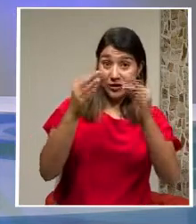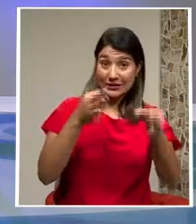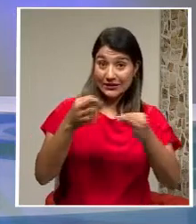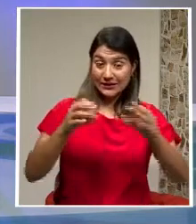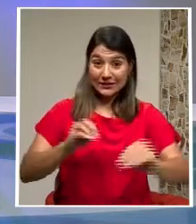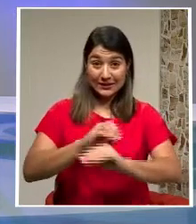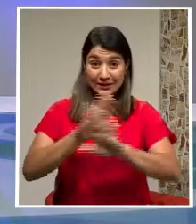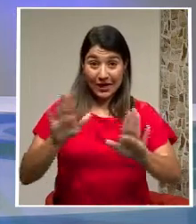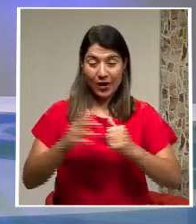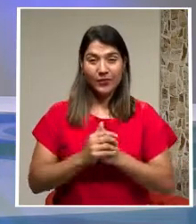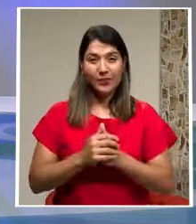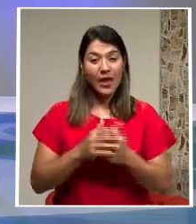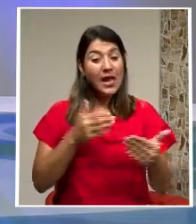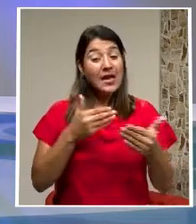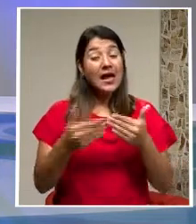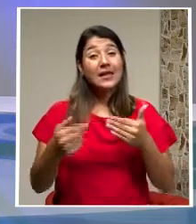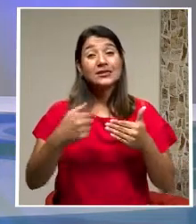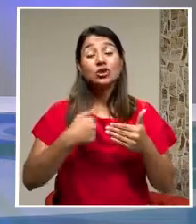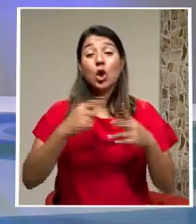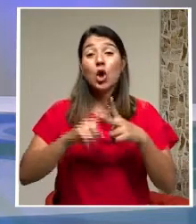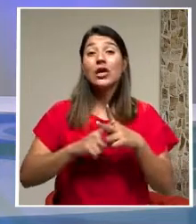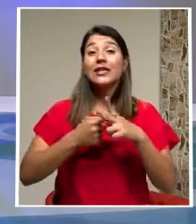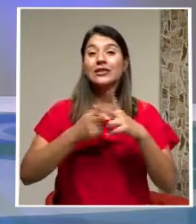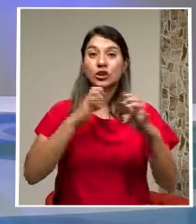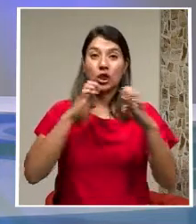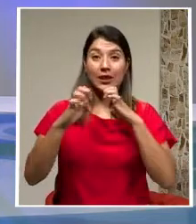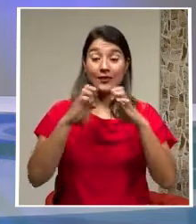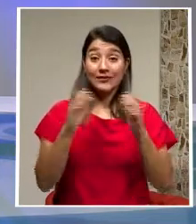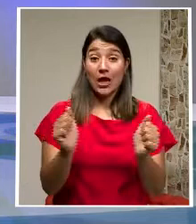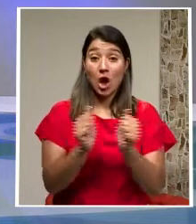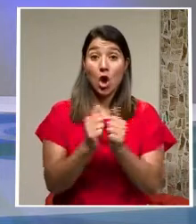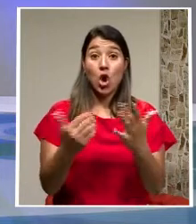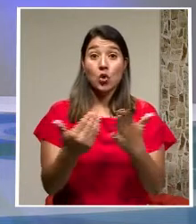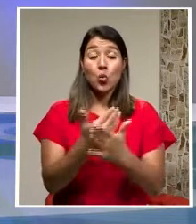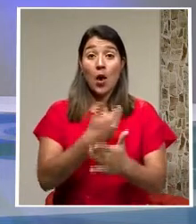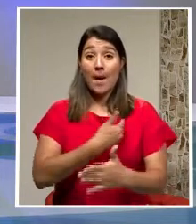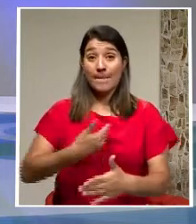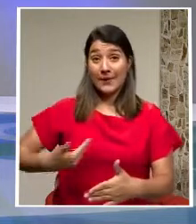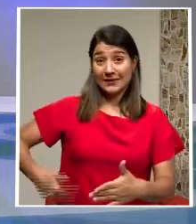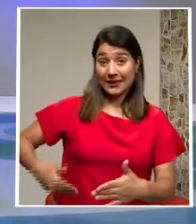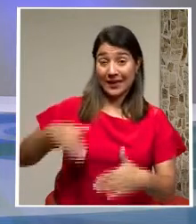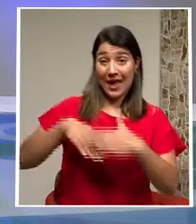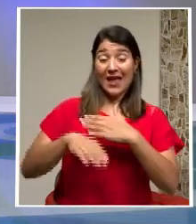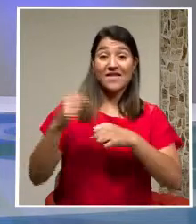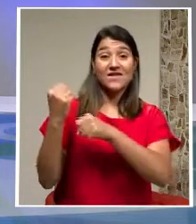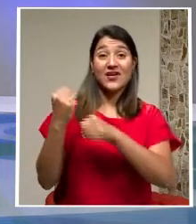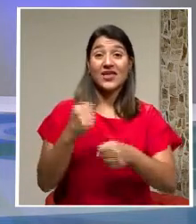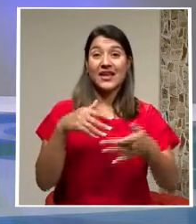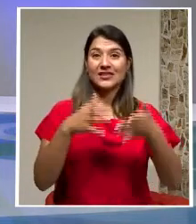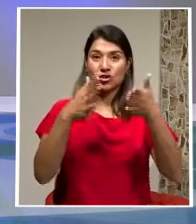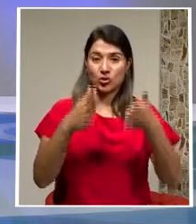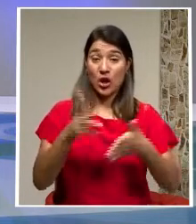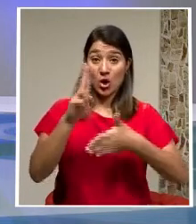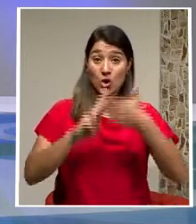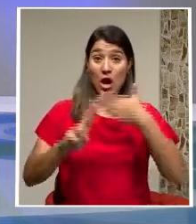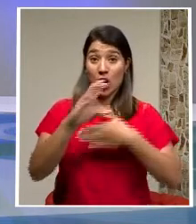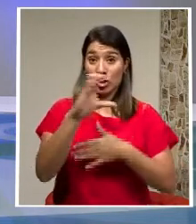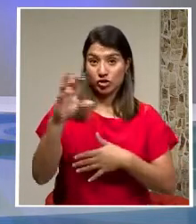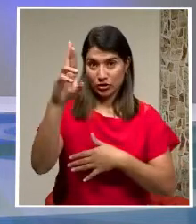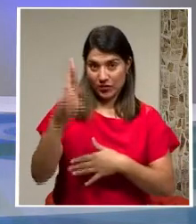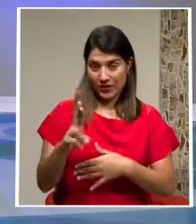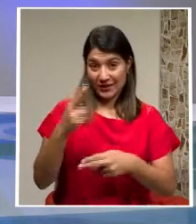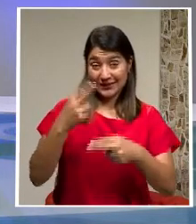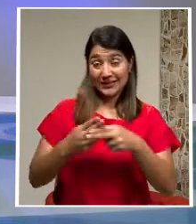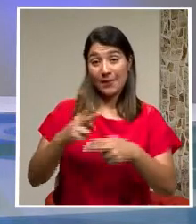En unos minutos Voy a conversar Con la nueva presidenta De la Federación De Estudiantes De la UCR De